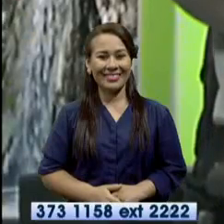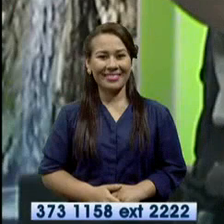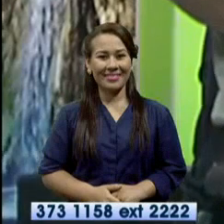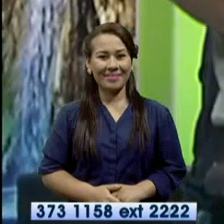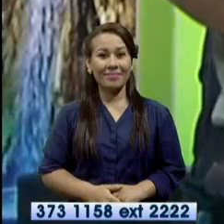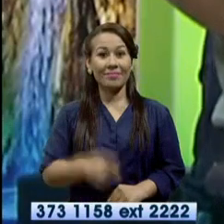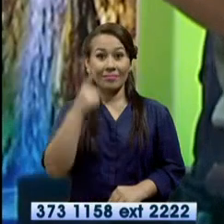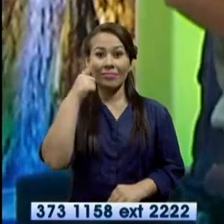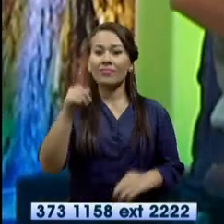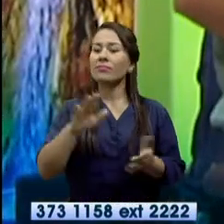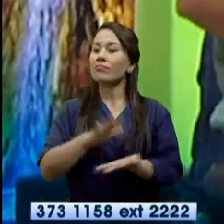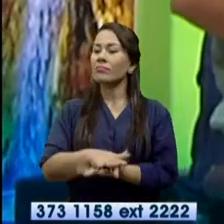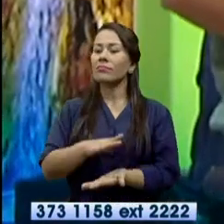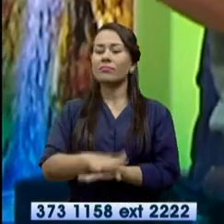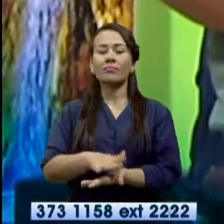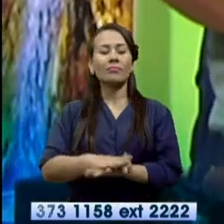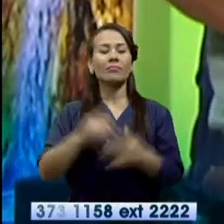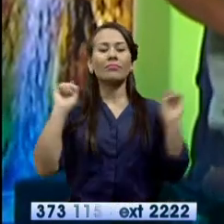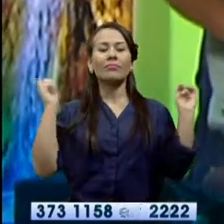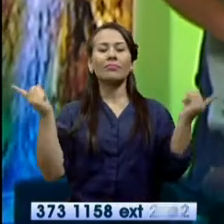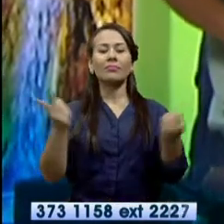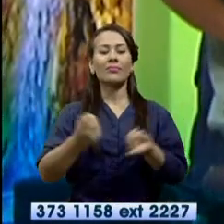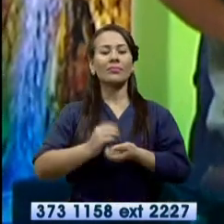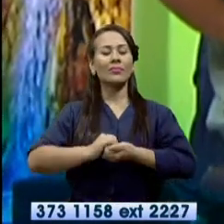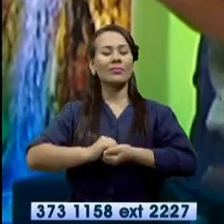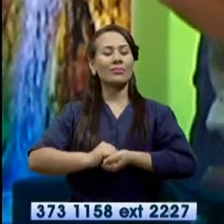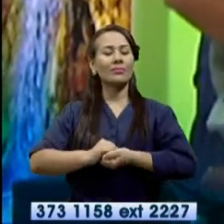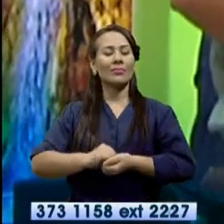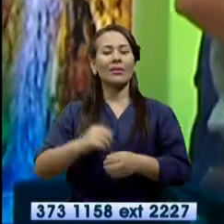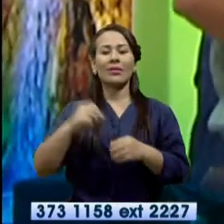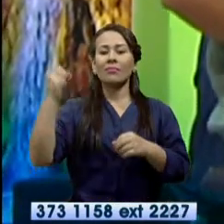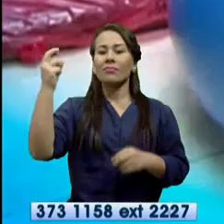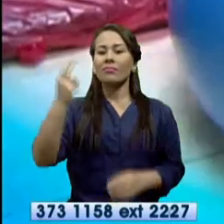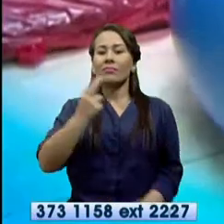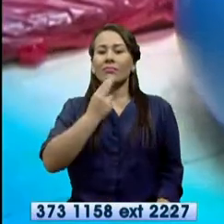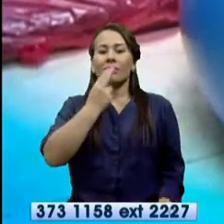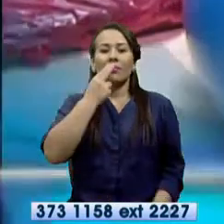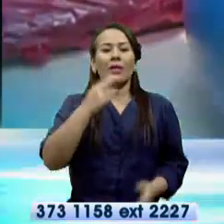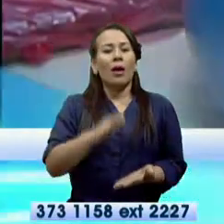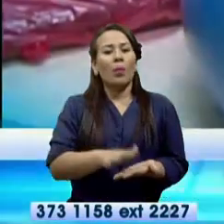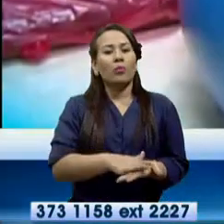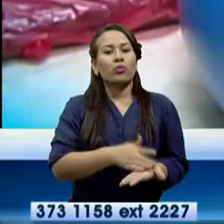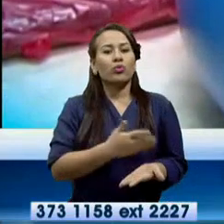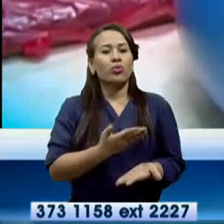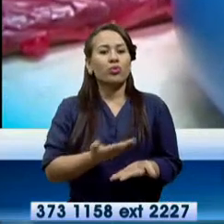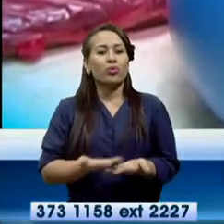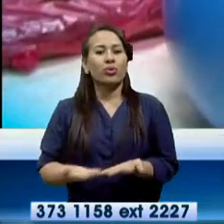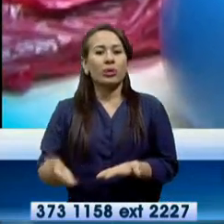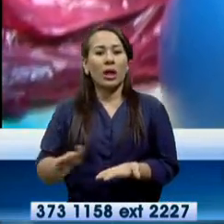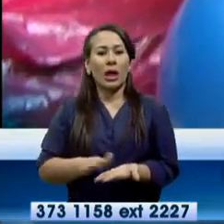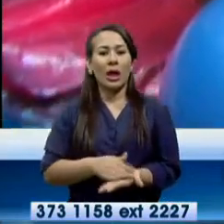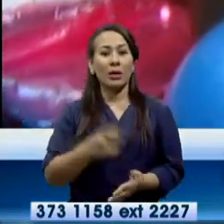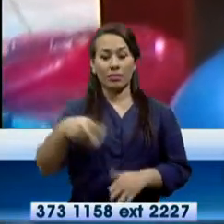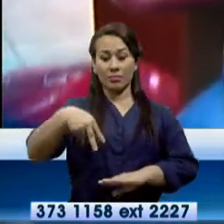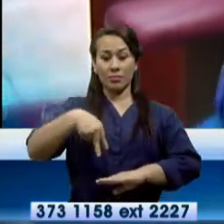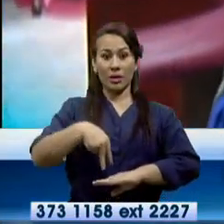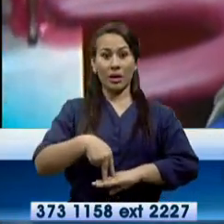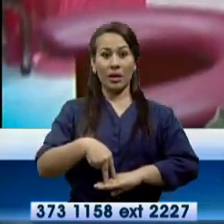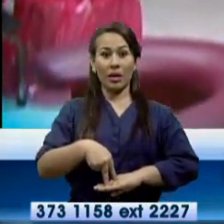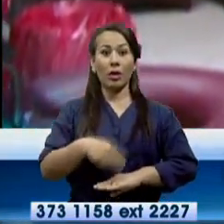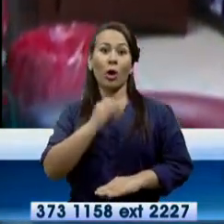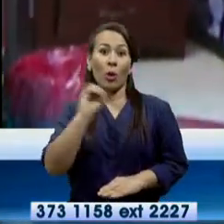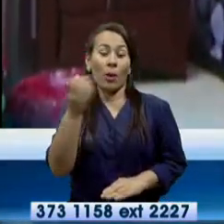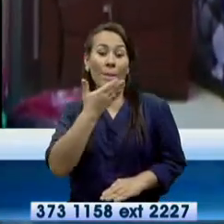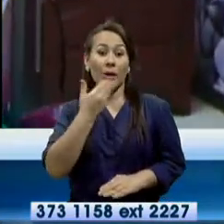En un ambiente amigable, a media luz, con aromaterapia, música y en posición vertical o como mejor